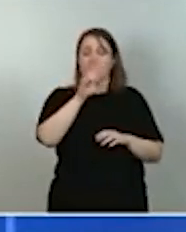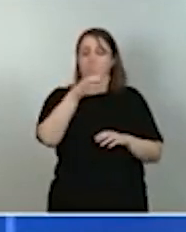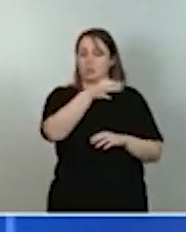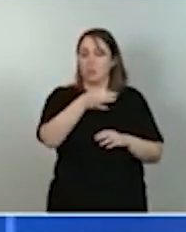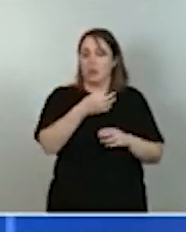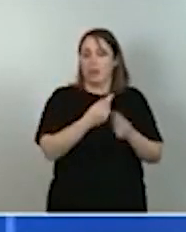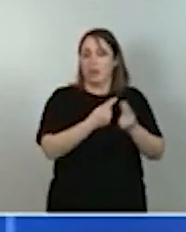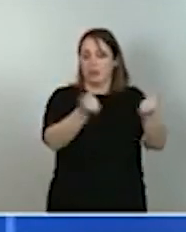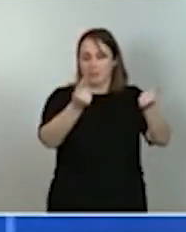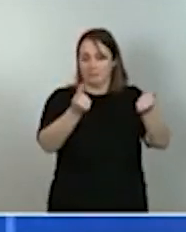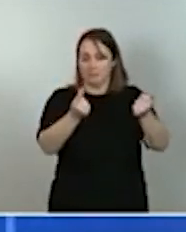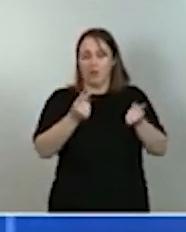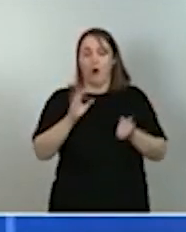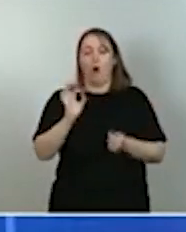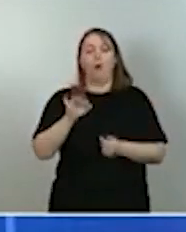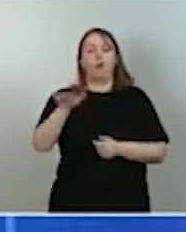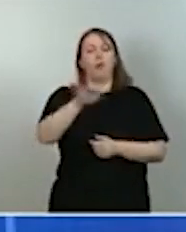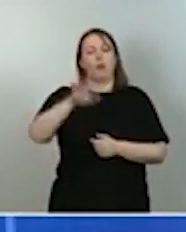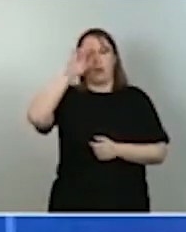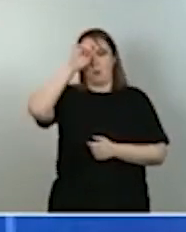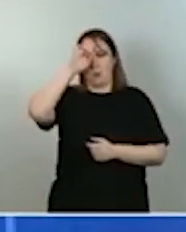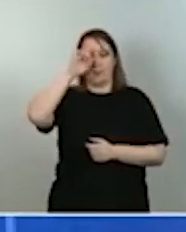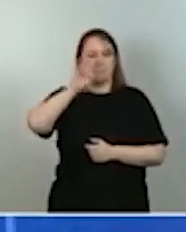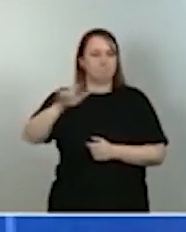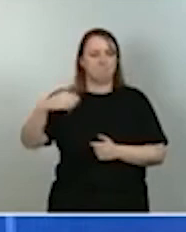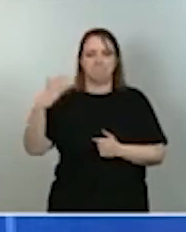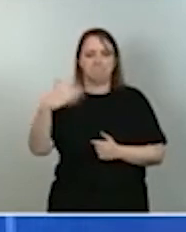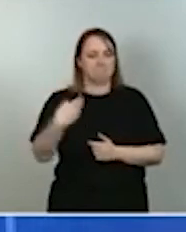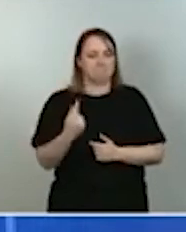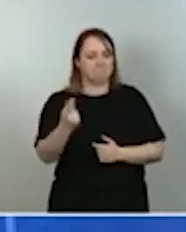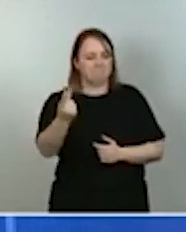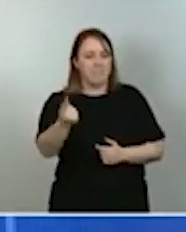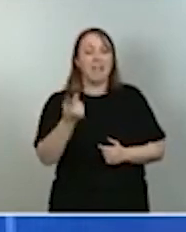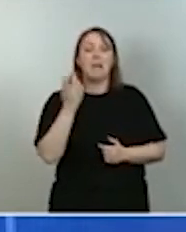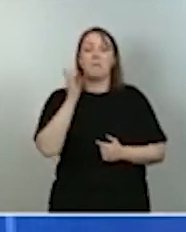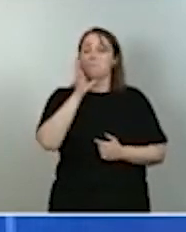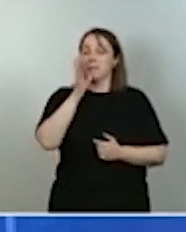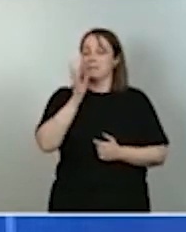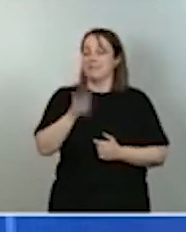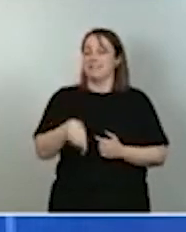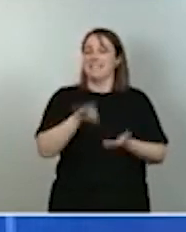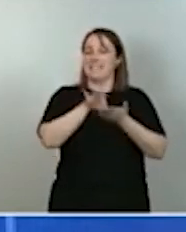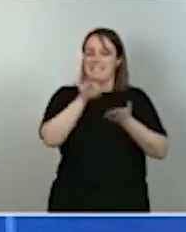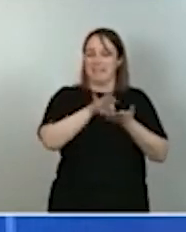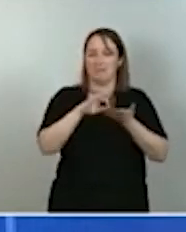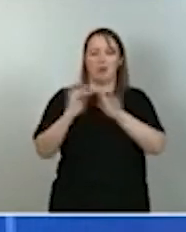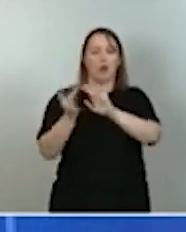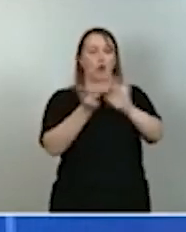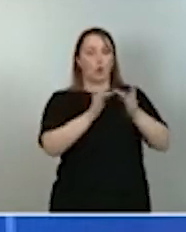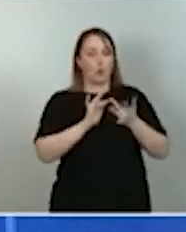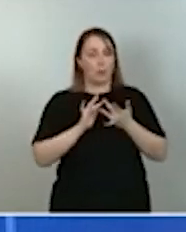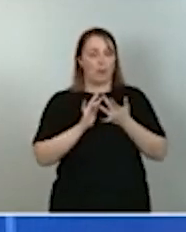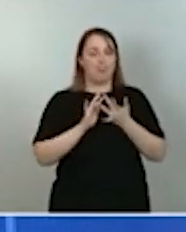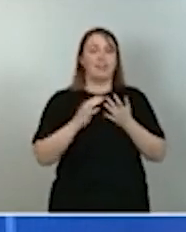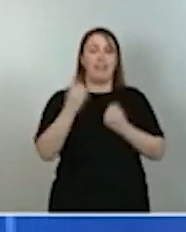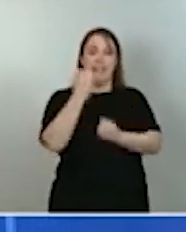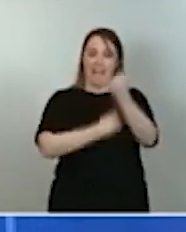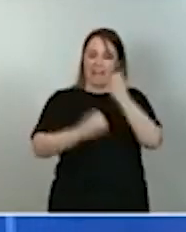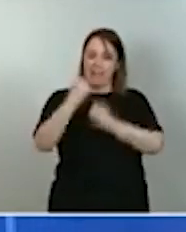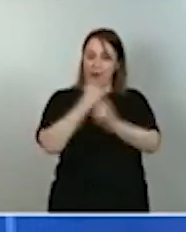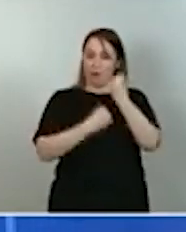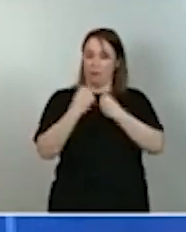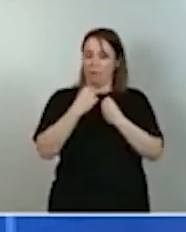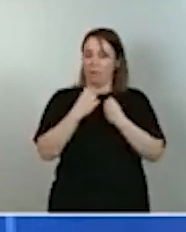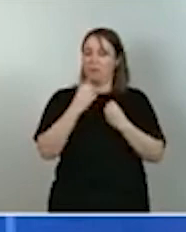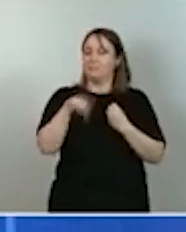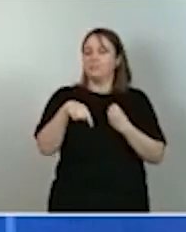áreas rurales, las dificultades para mantener servicios, conectividad y diversificación de actividades económicas en una buena